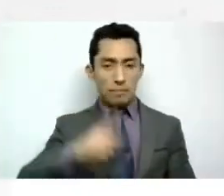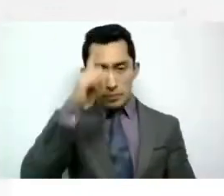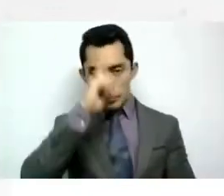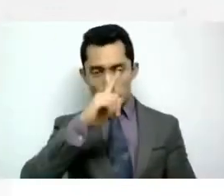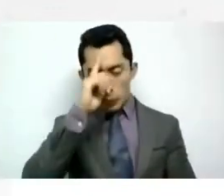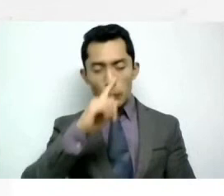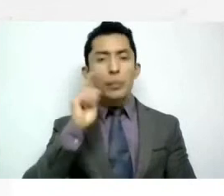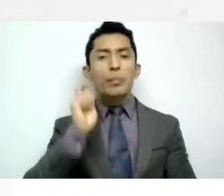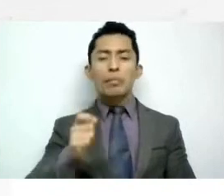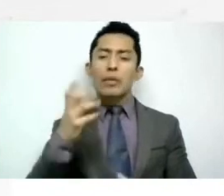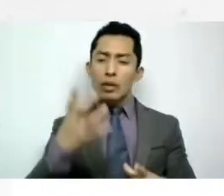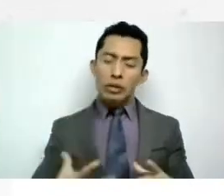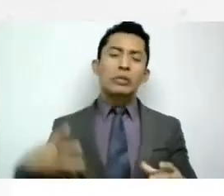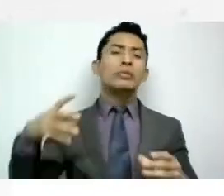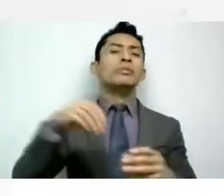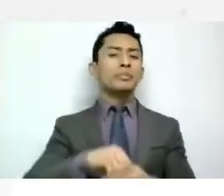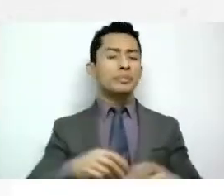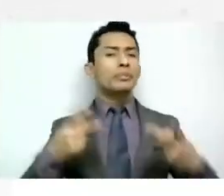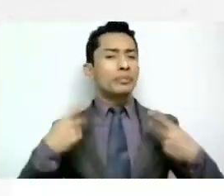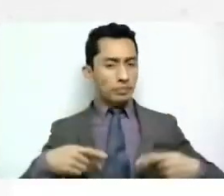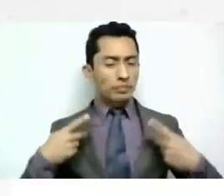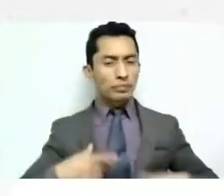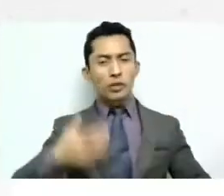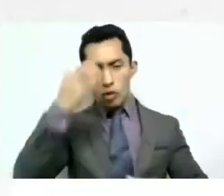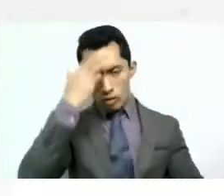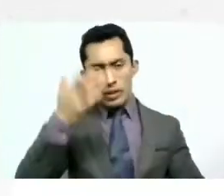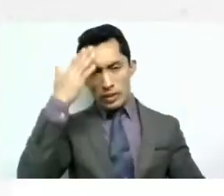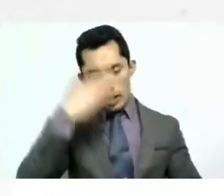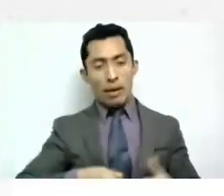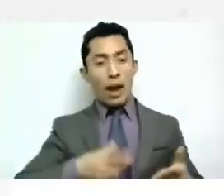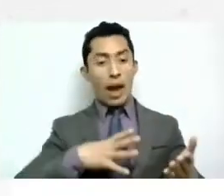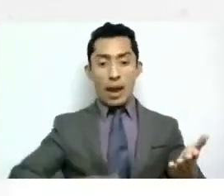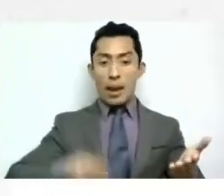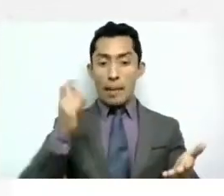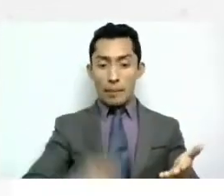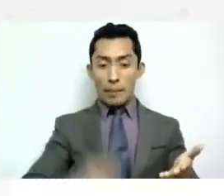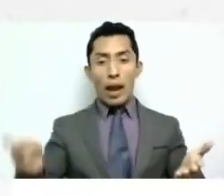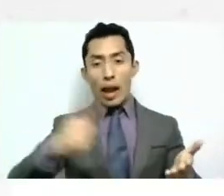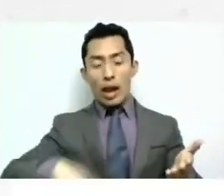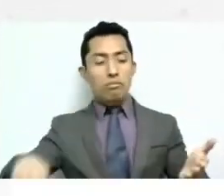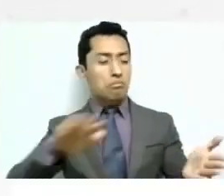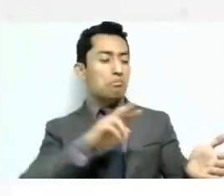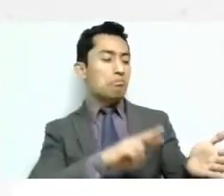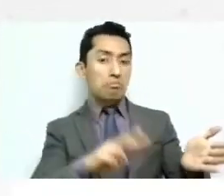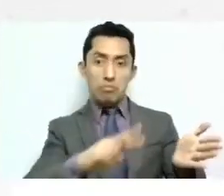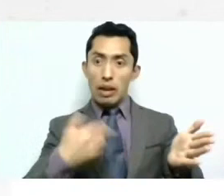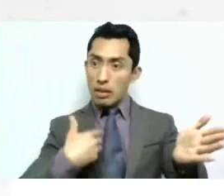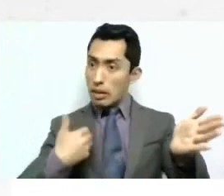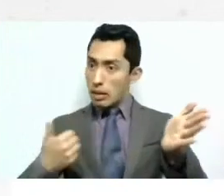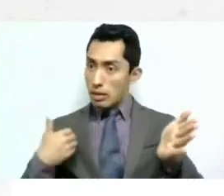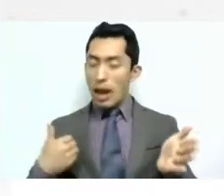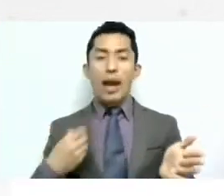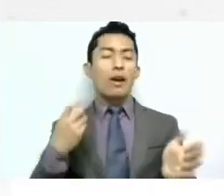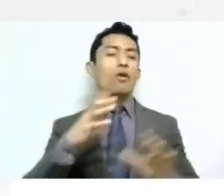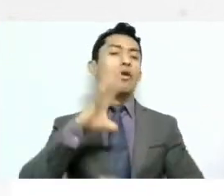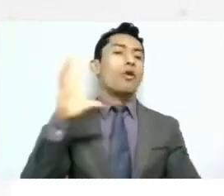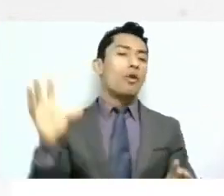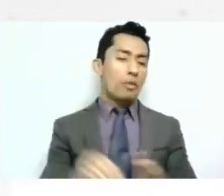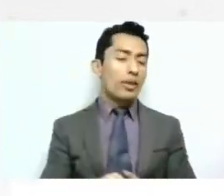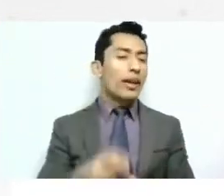inclusión que que se ha mencionado para que pueda podamos hacer que